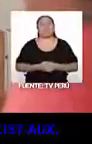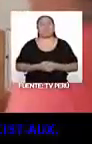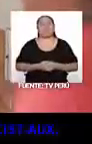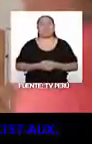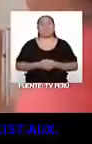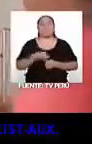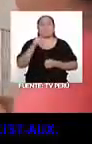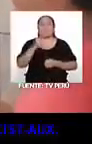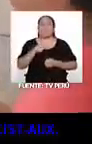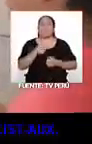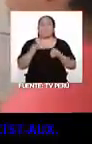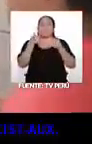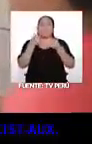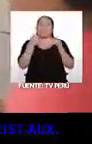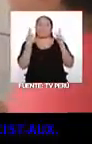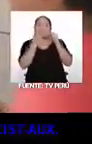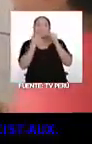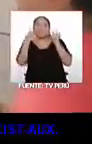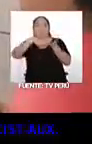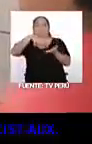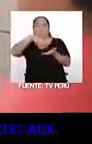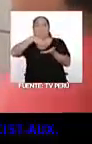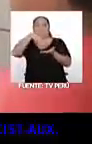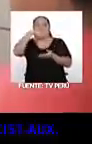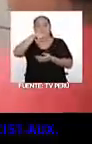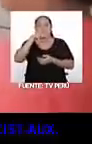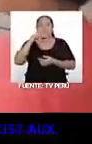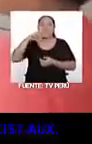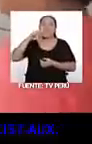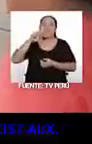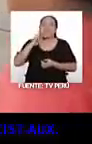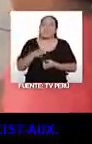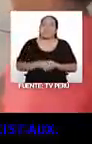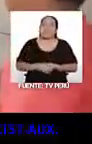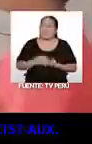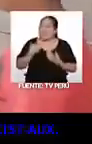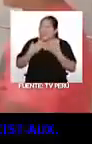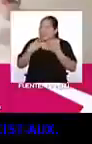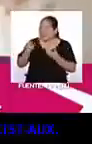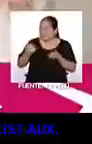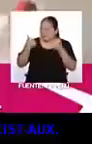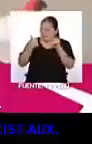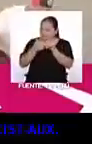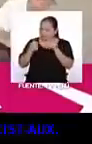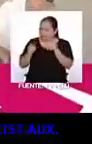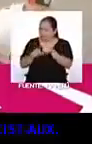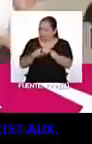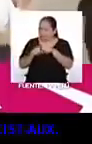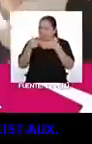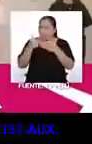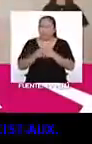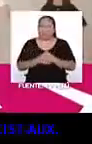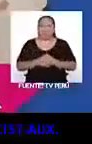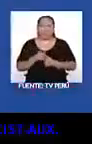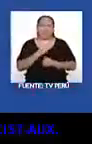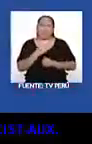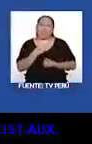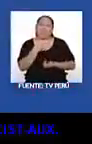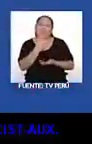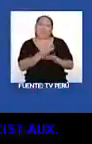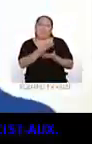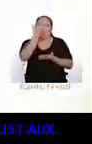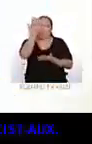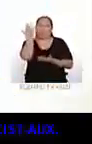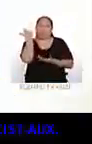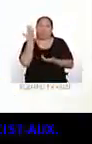Pero eres un marcapu, bailando K-pop, ¿eh? Gracias, muchas gracias. Lo hiciste bien, pasaste tu primera vez. En verdad, nunca pensé que iba a bailar K-pop.